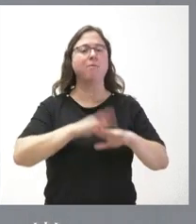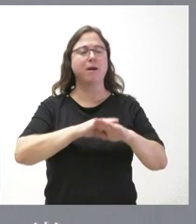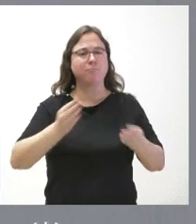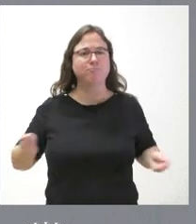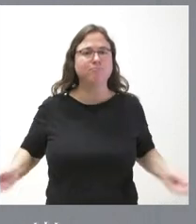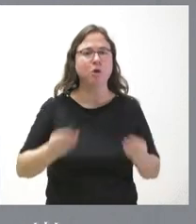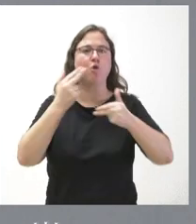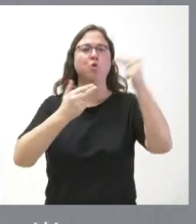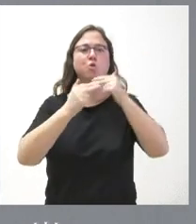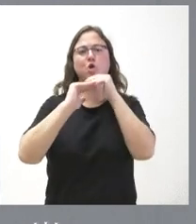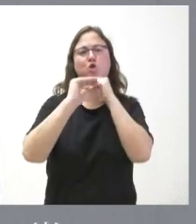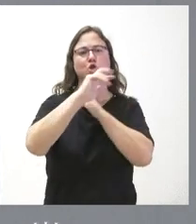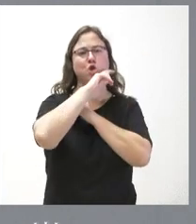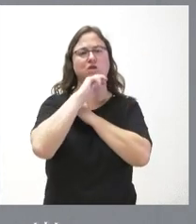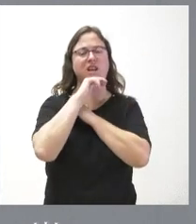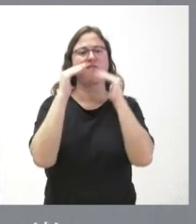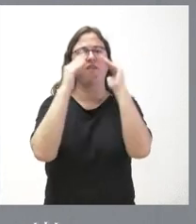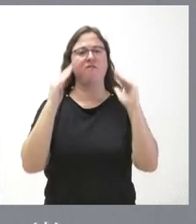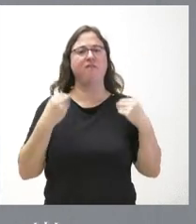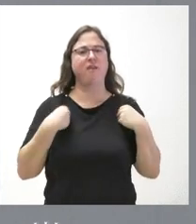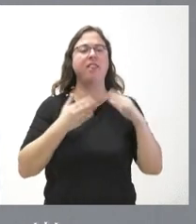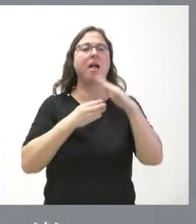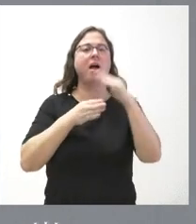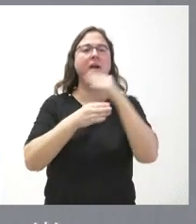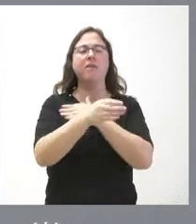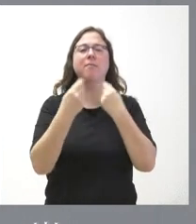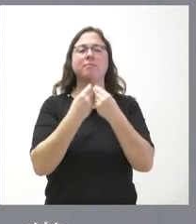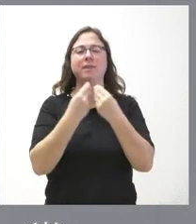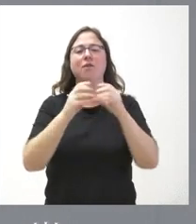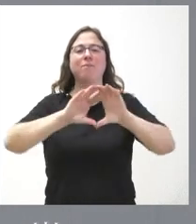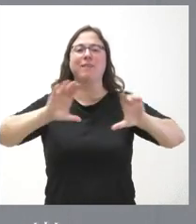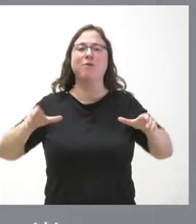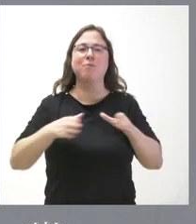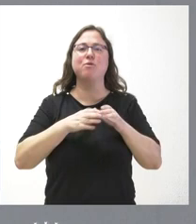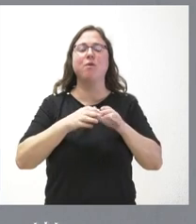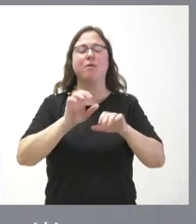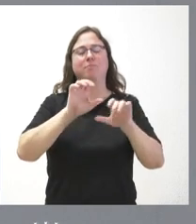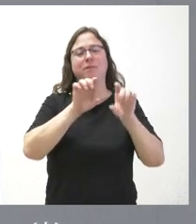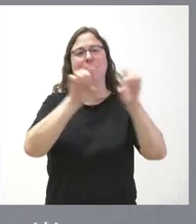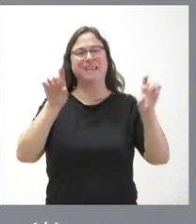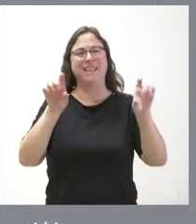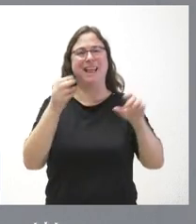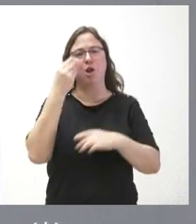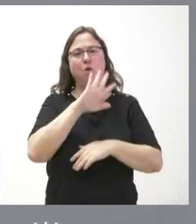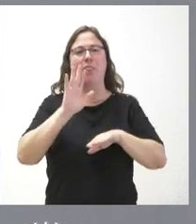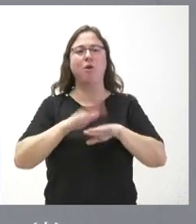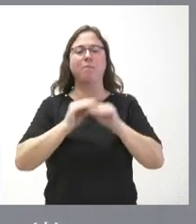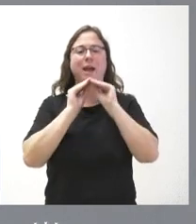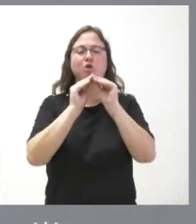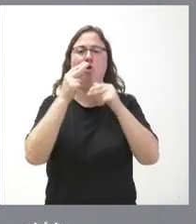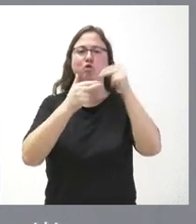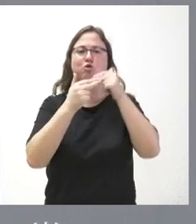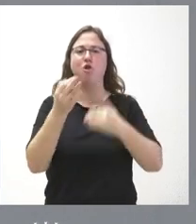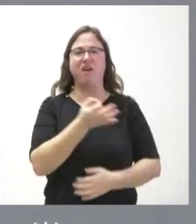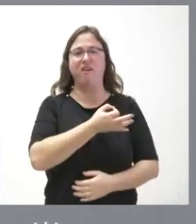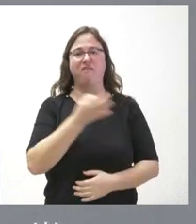construcción sostenible de vivienda a través de la Agrupación Empresarial Innovadora para la Construcción Eficiente. Y aquí hay una serie de ejes, que son los